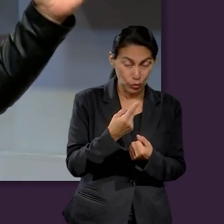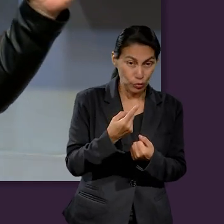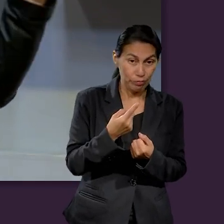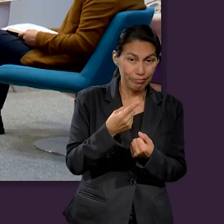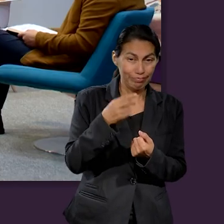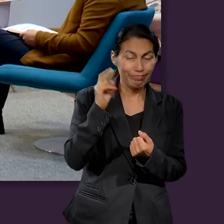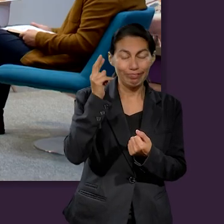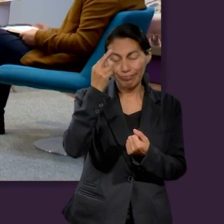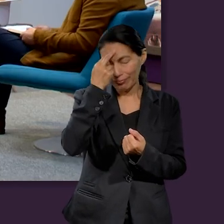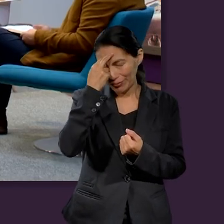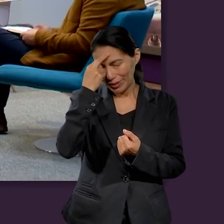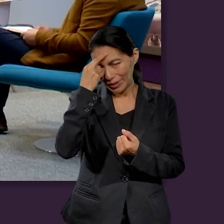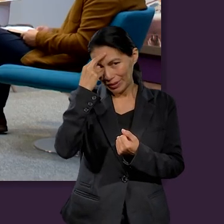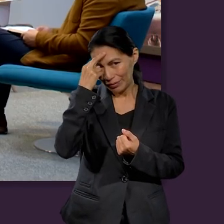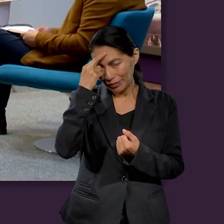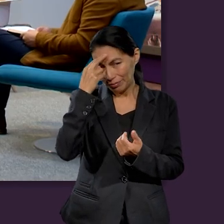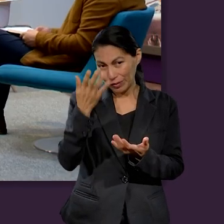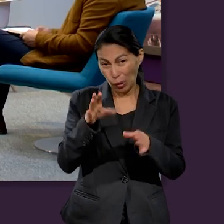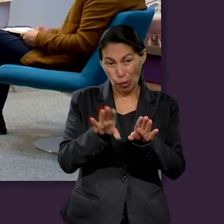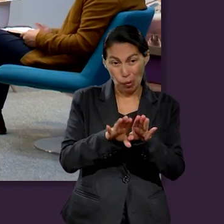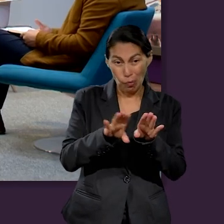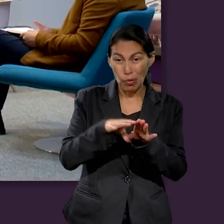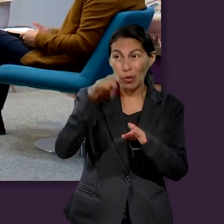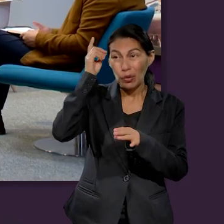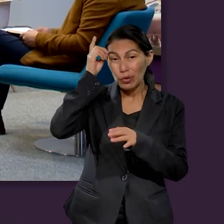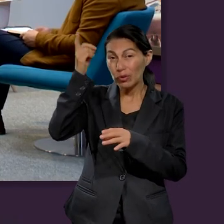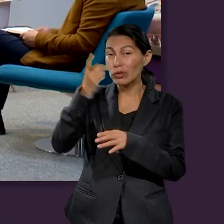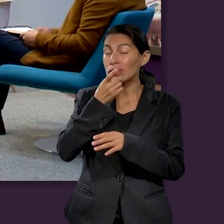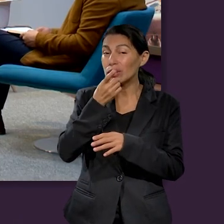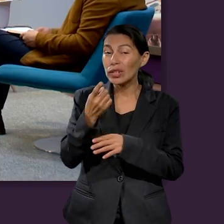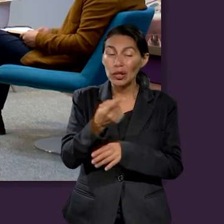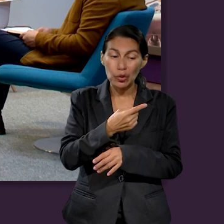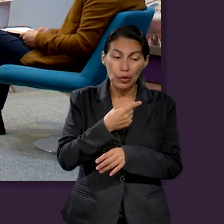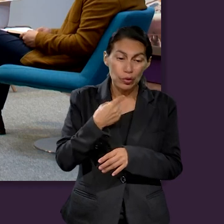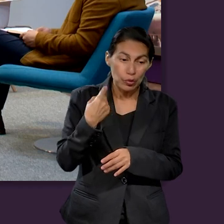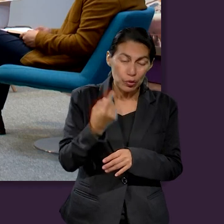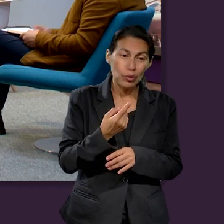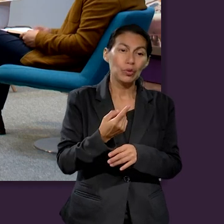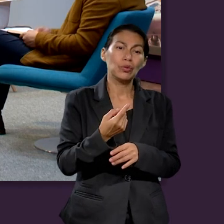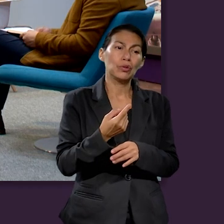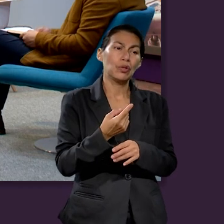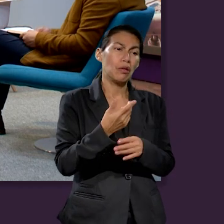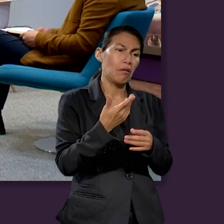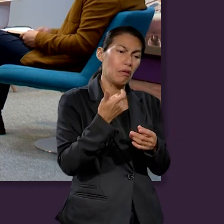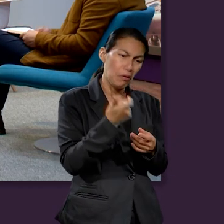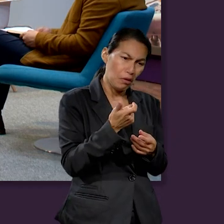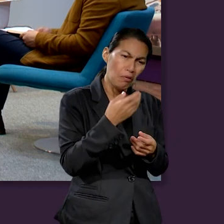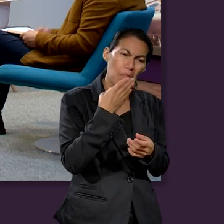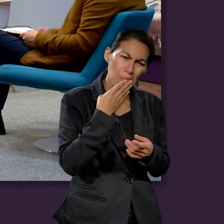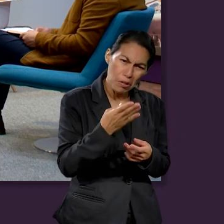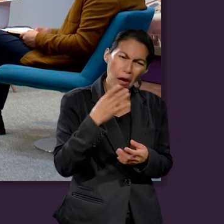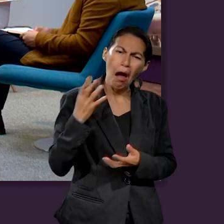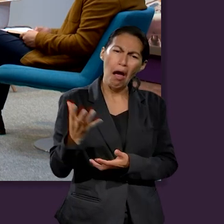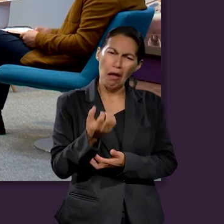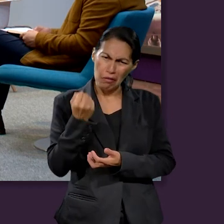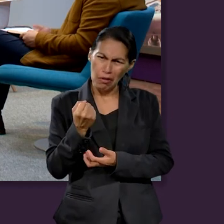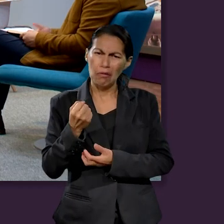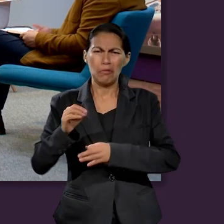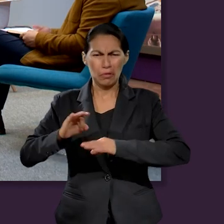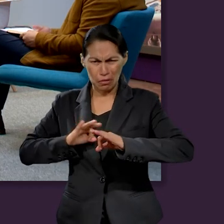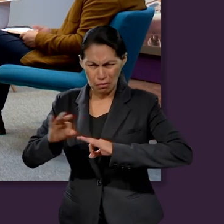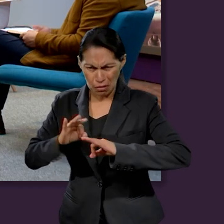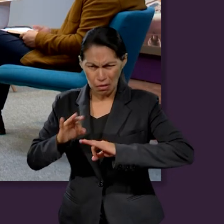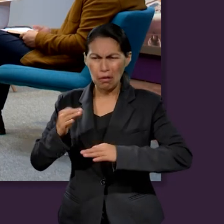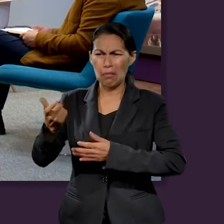mis deudas, ¿no? Y quizá nos estamos metiendo en un problema, ¿no? Entonces también reconocer que es un principio bíblico el asunto del dinero bien